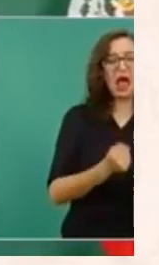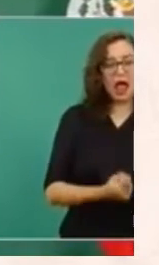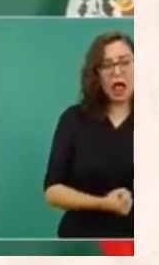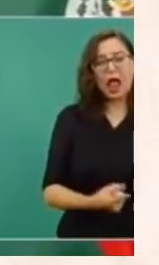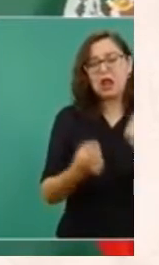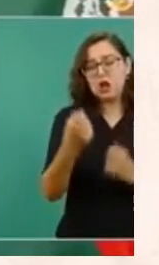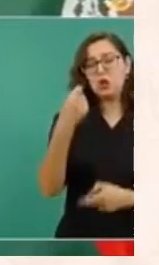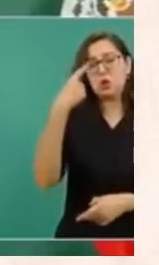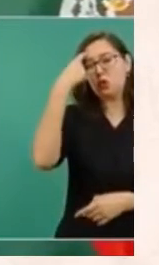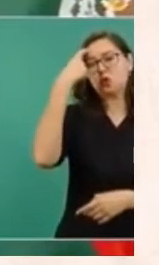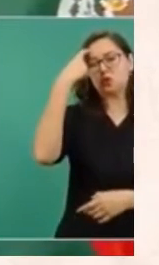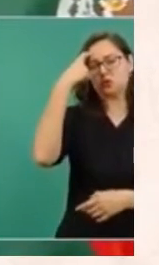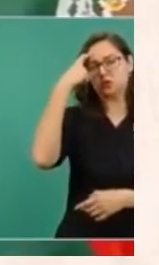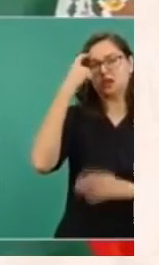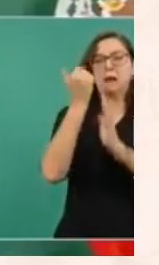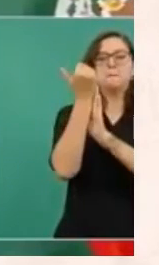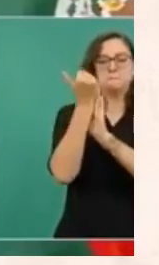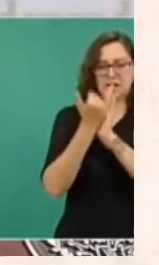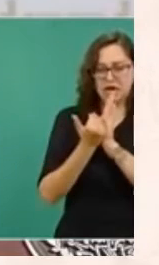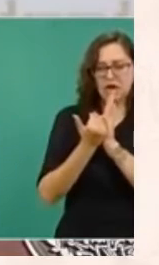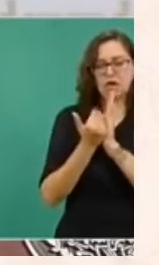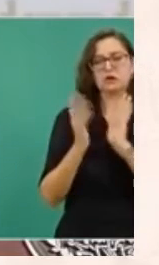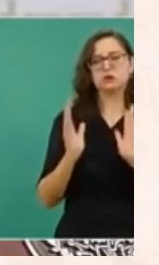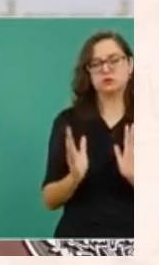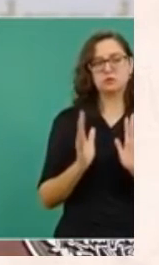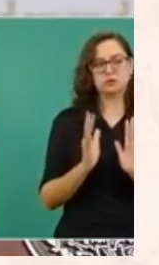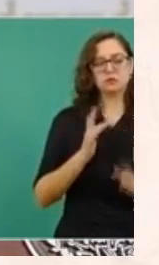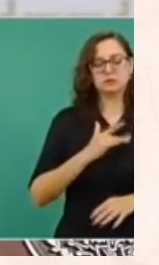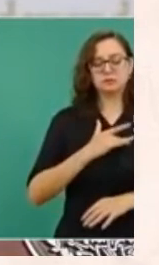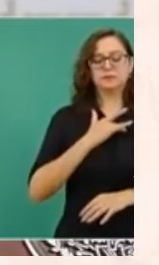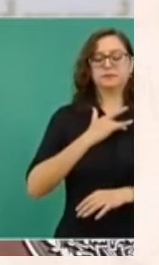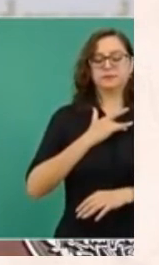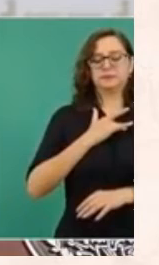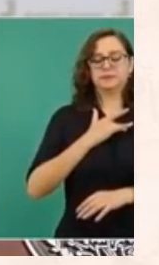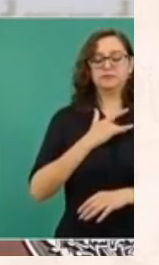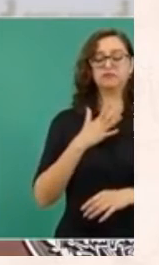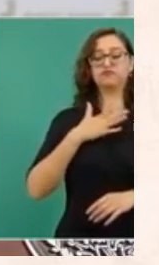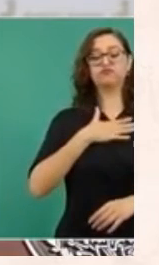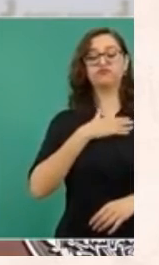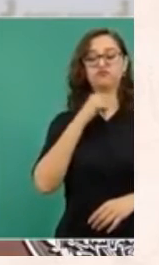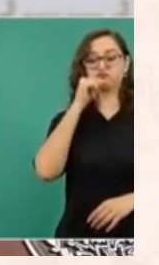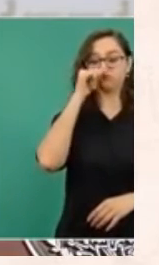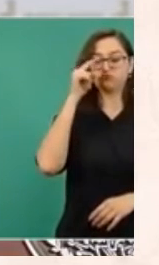que se sientan de sangre azul y no lo digan,